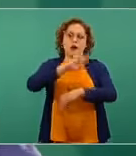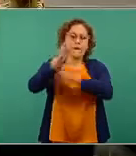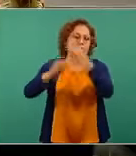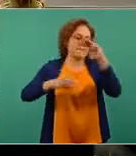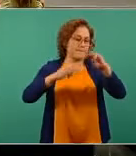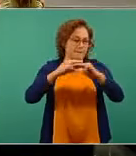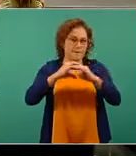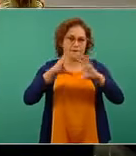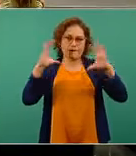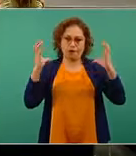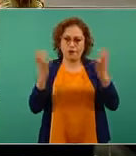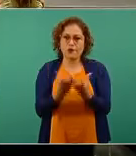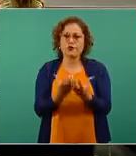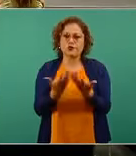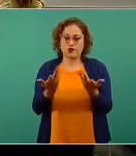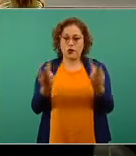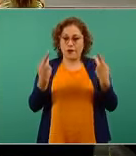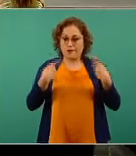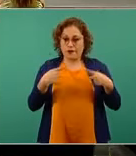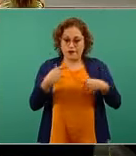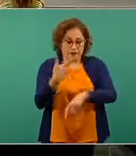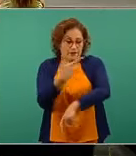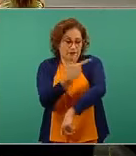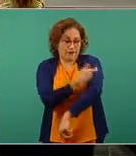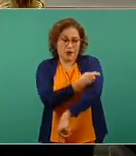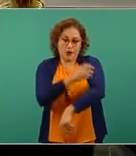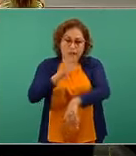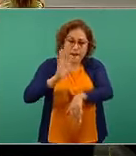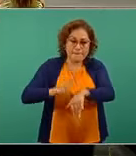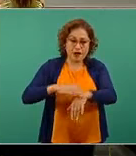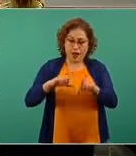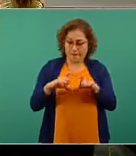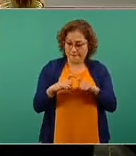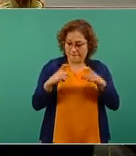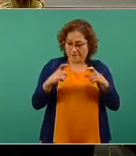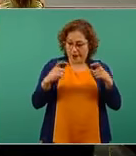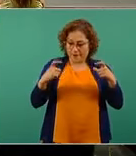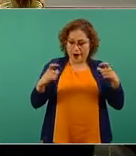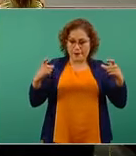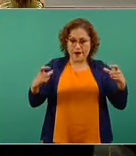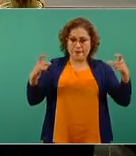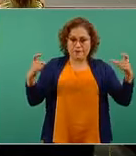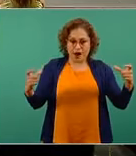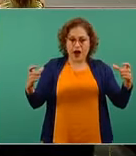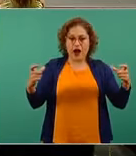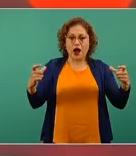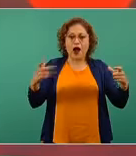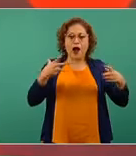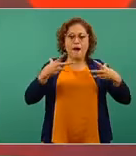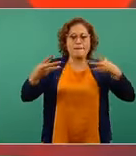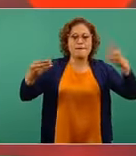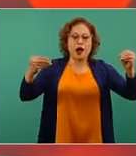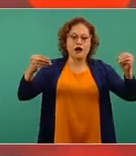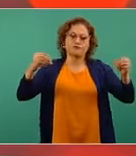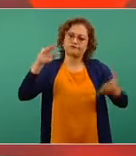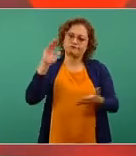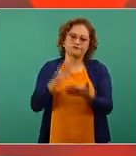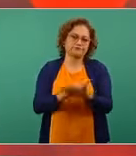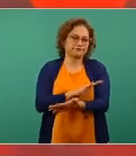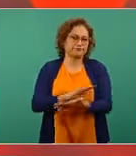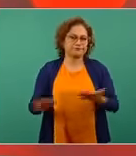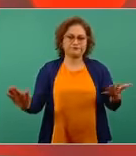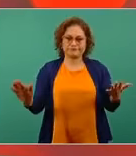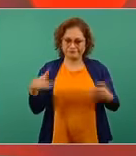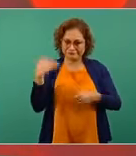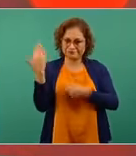mundo, entre más personas se vacunen, más pronto se va a acabar la epidemia. Precisamente por lo que acabamos de